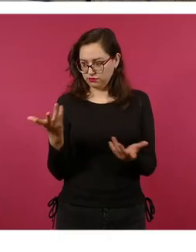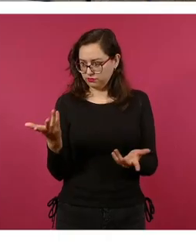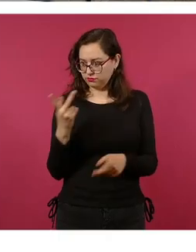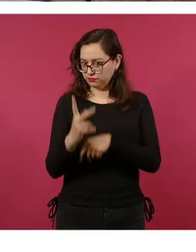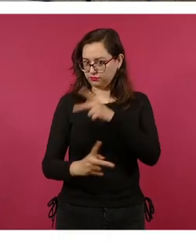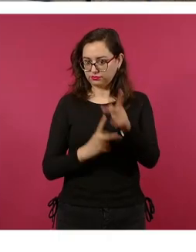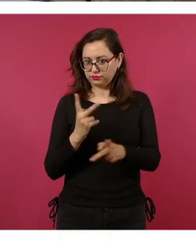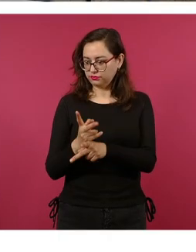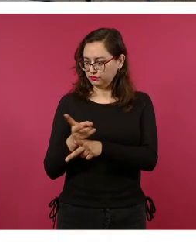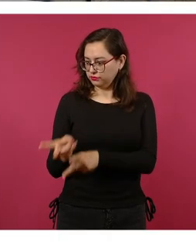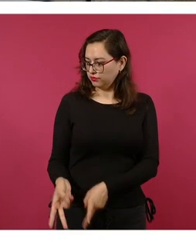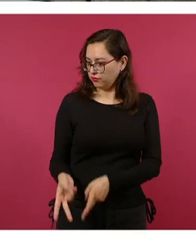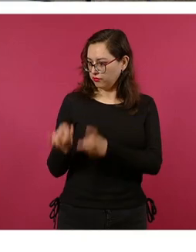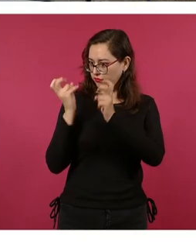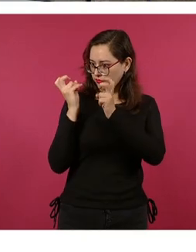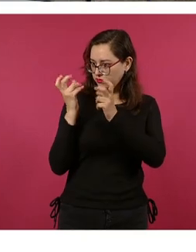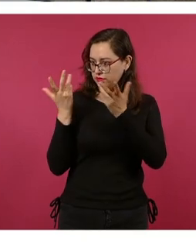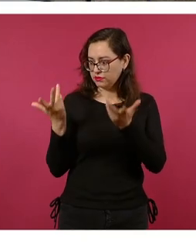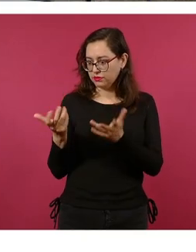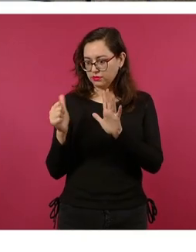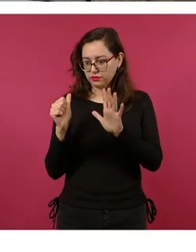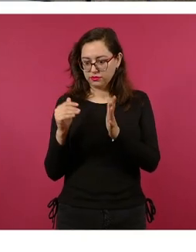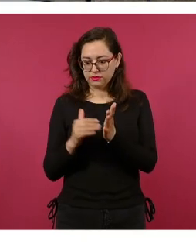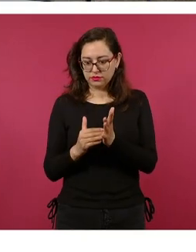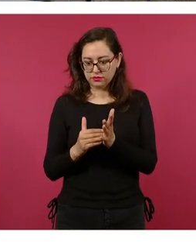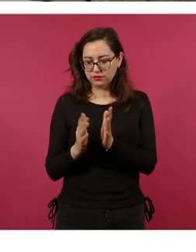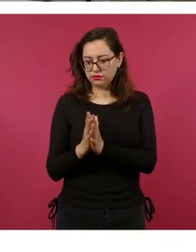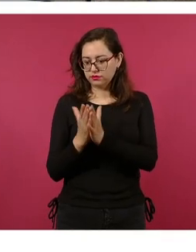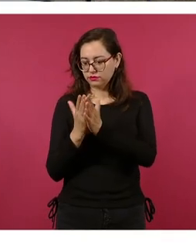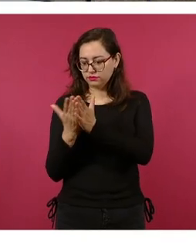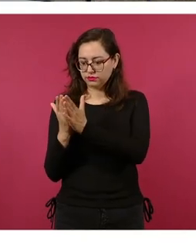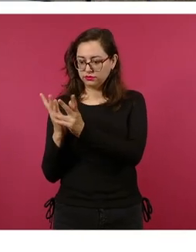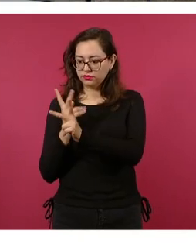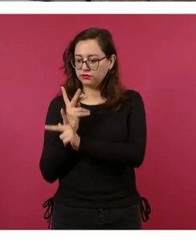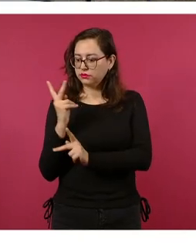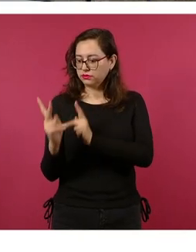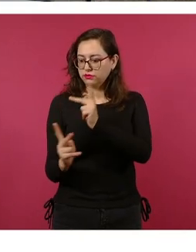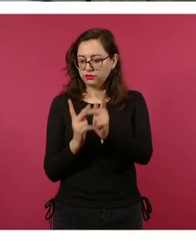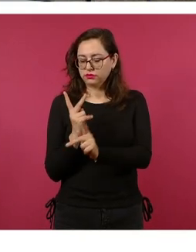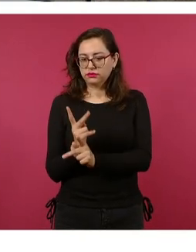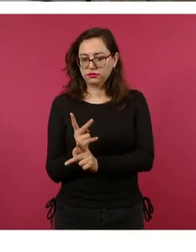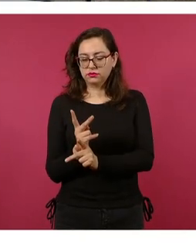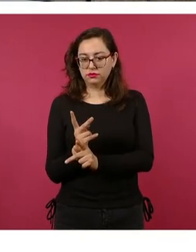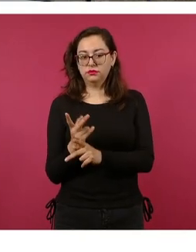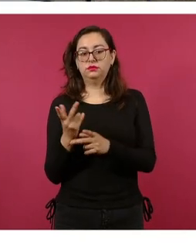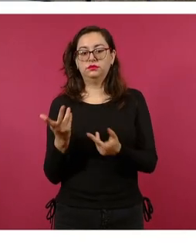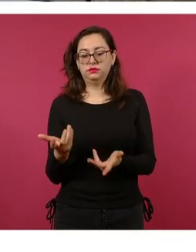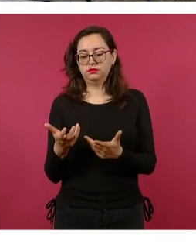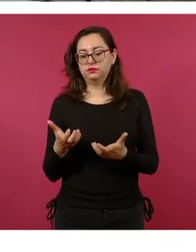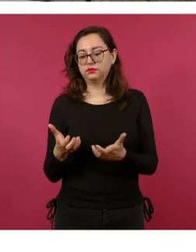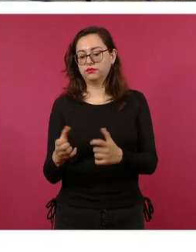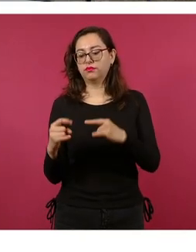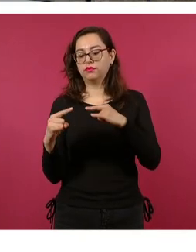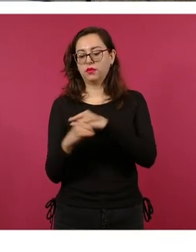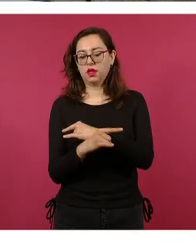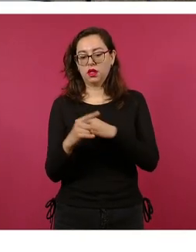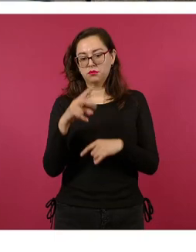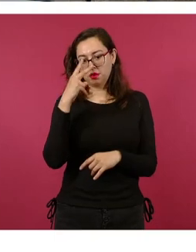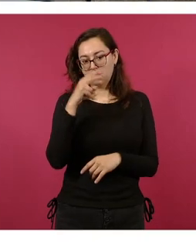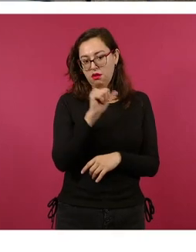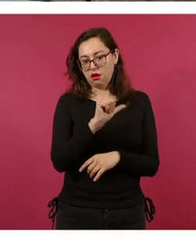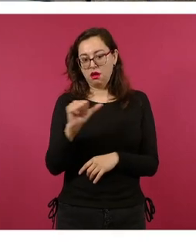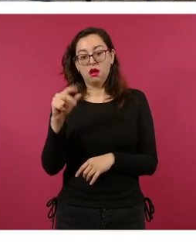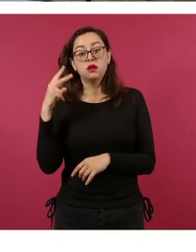por el robo con violencia de seis mil libretas para pasaporte, esto en la carretera México-Veracruz.